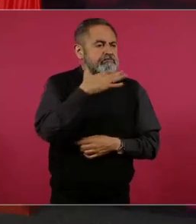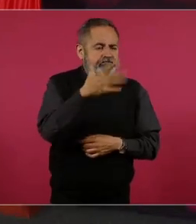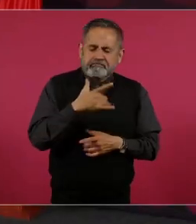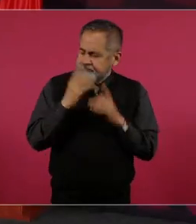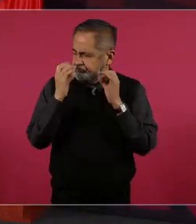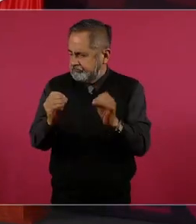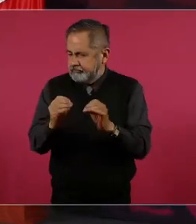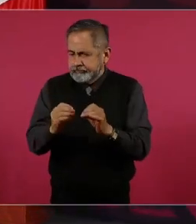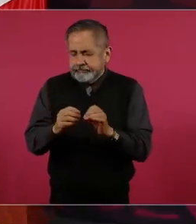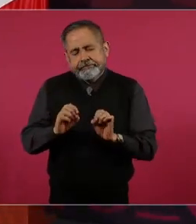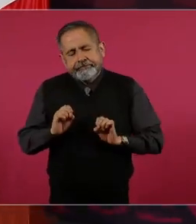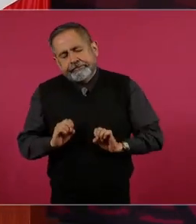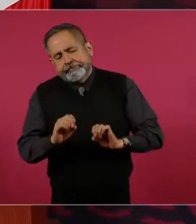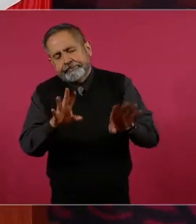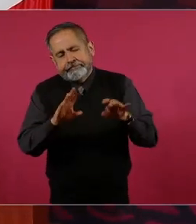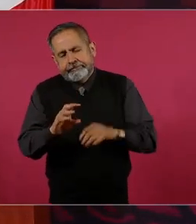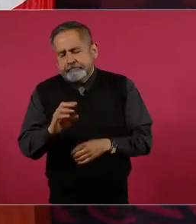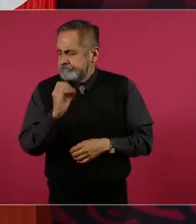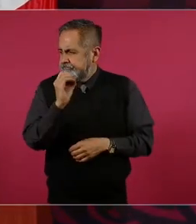cero impunidad.